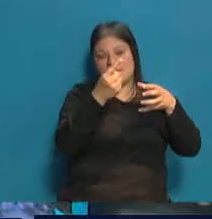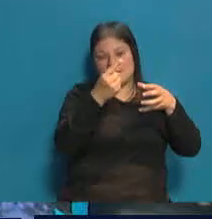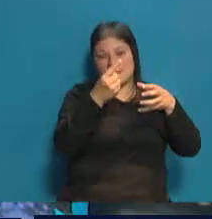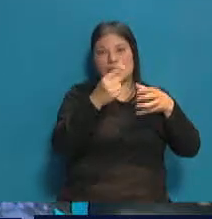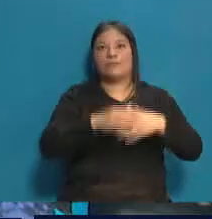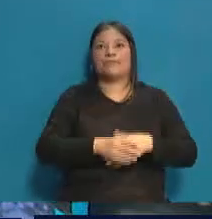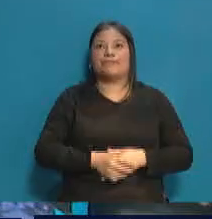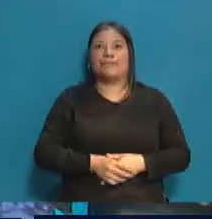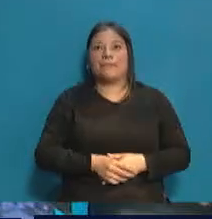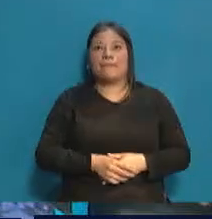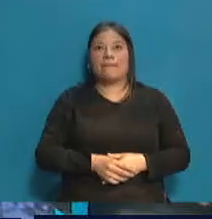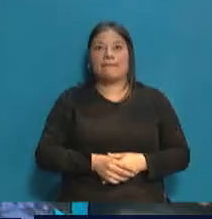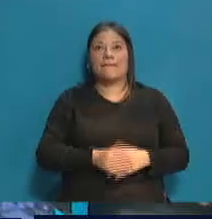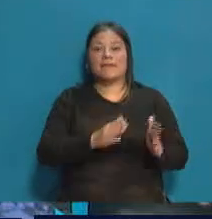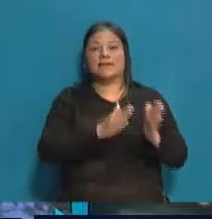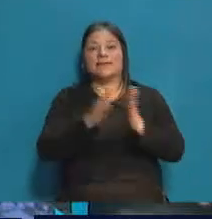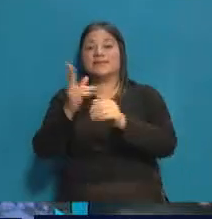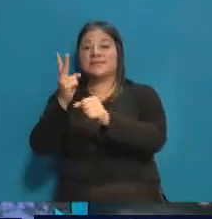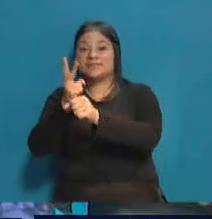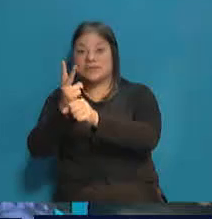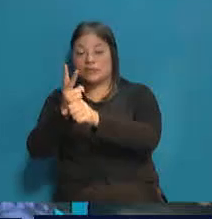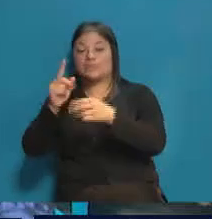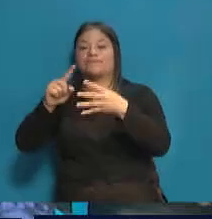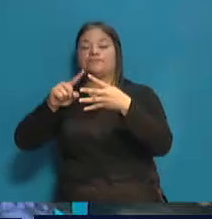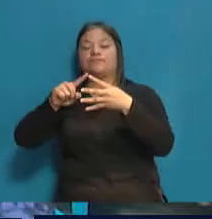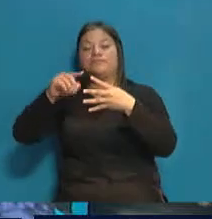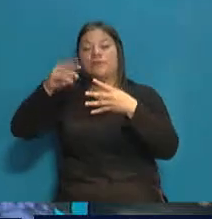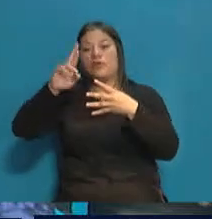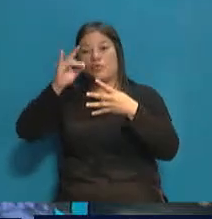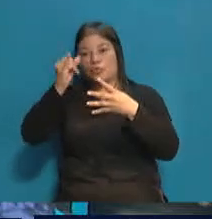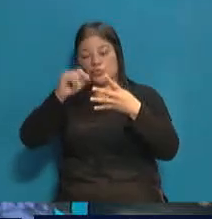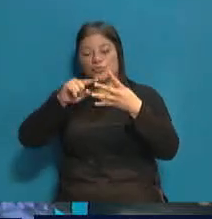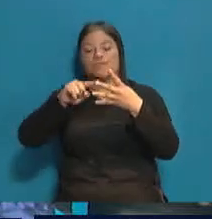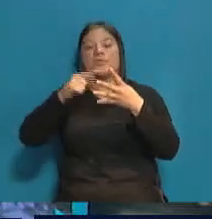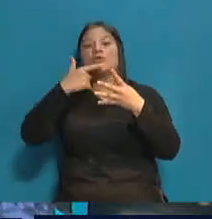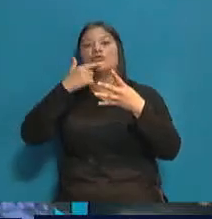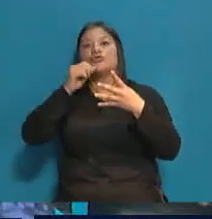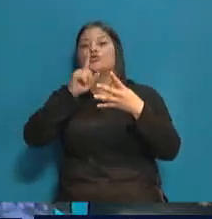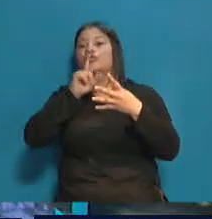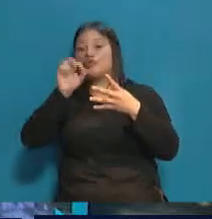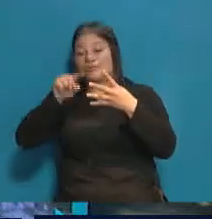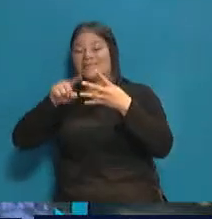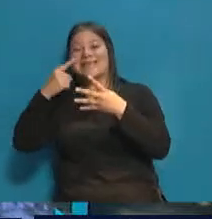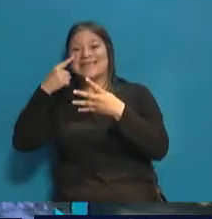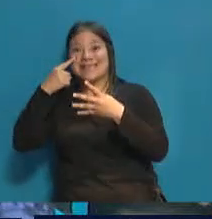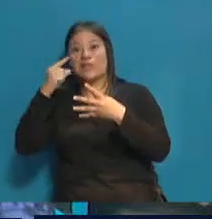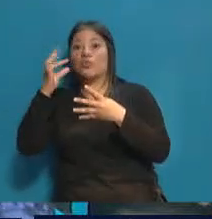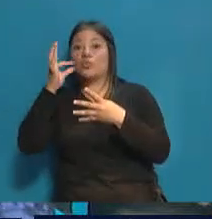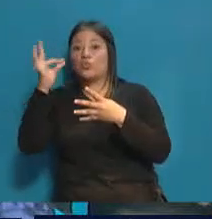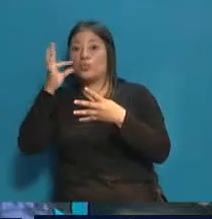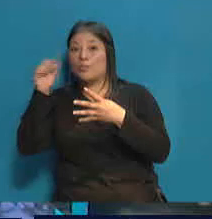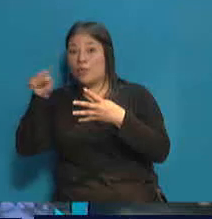Mercedes Ruz, David Saez y María Galiñárez. Gustavo Soto, otro intendente de Tupungato.